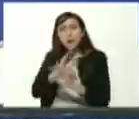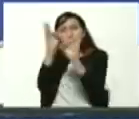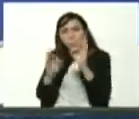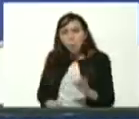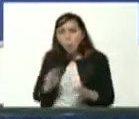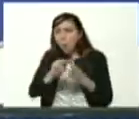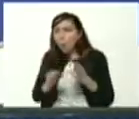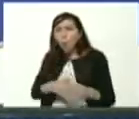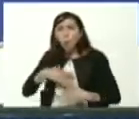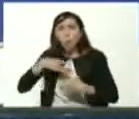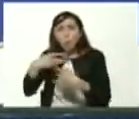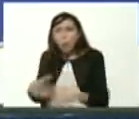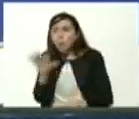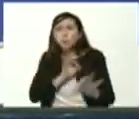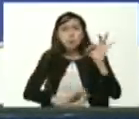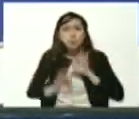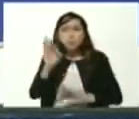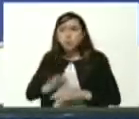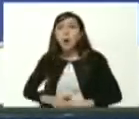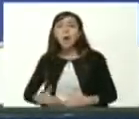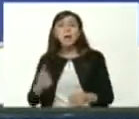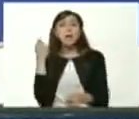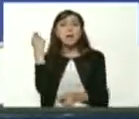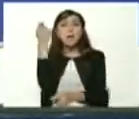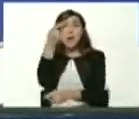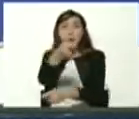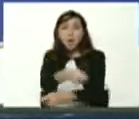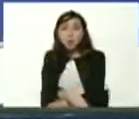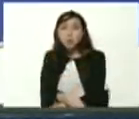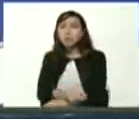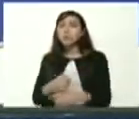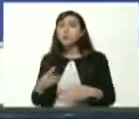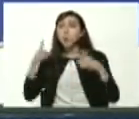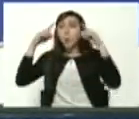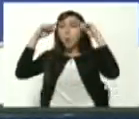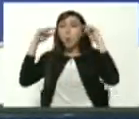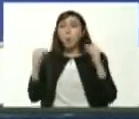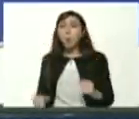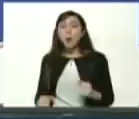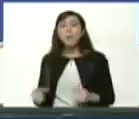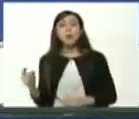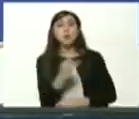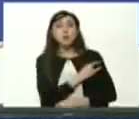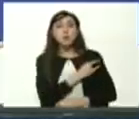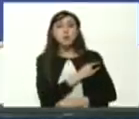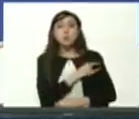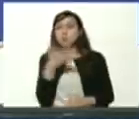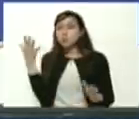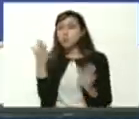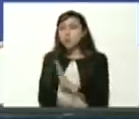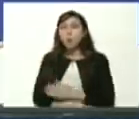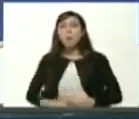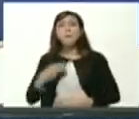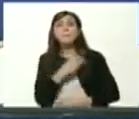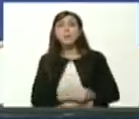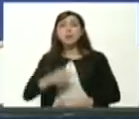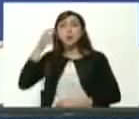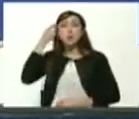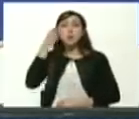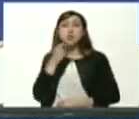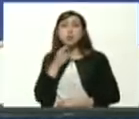carreras universitarias y graduarse como profesionales universitarios a través de la misión Sucre